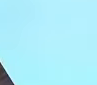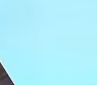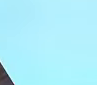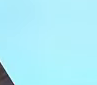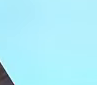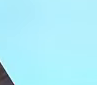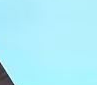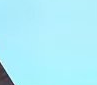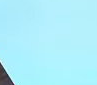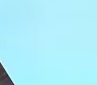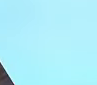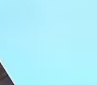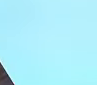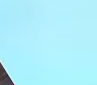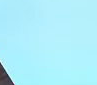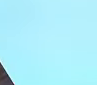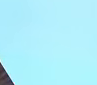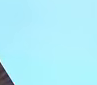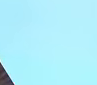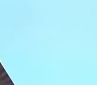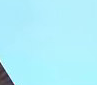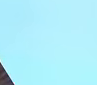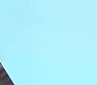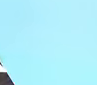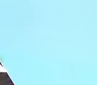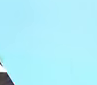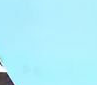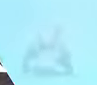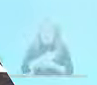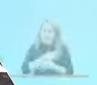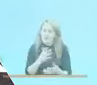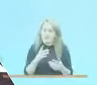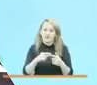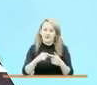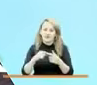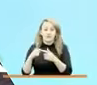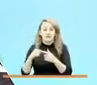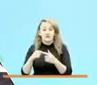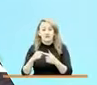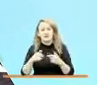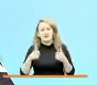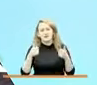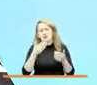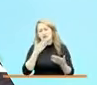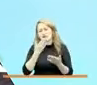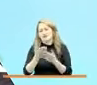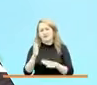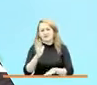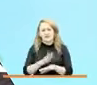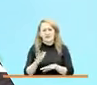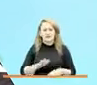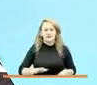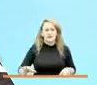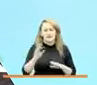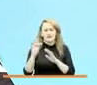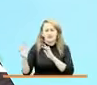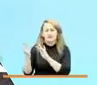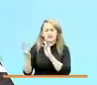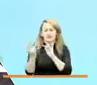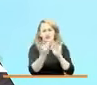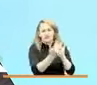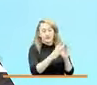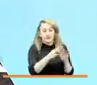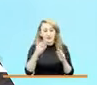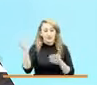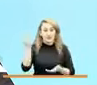Pues muchísimas gracias, Paola, y un saludo muy especial y las buenas tardes para todos los que están conectados en esta rendición de